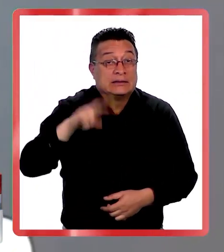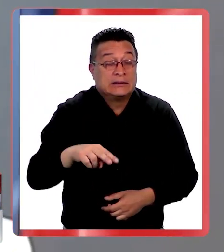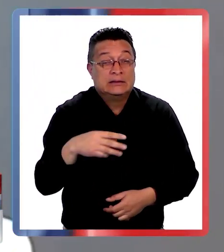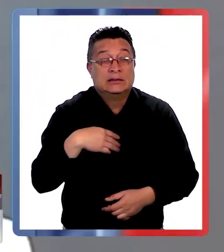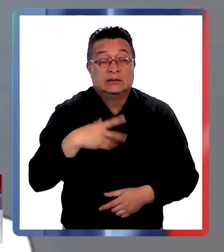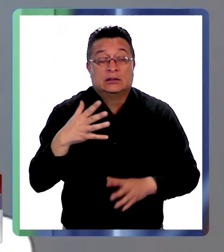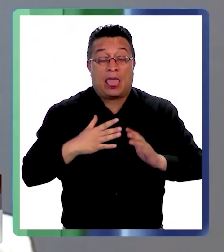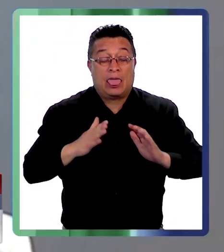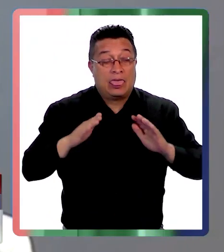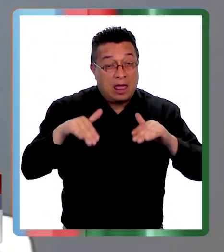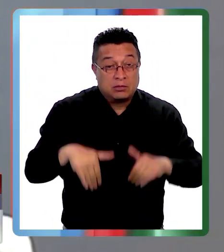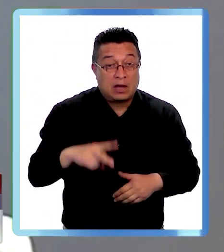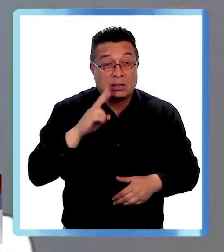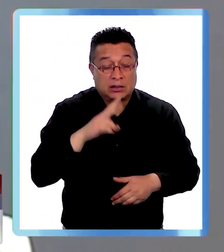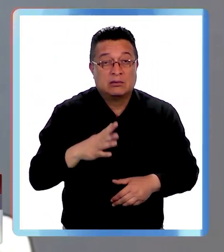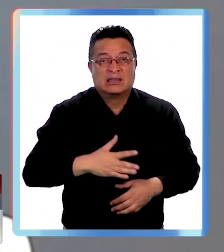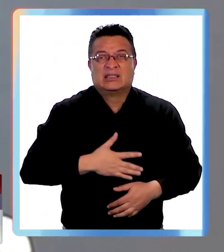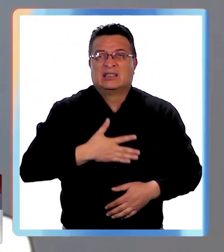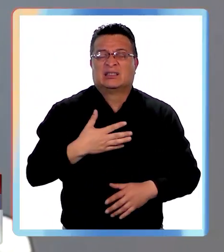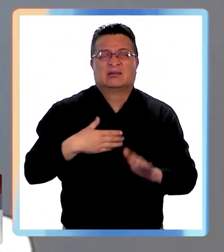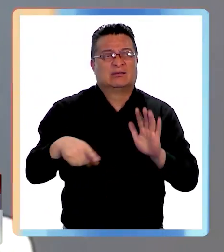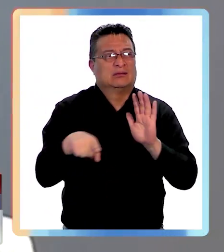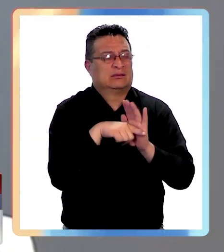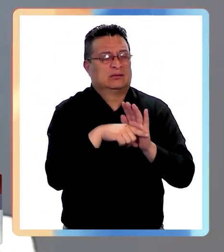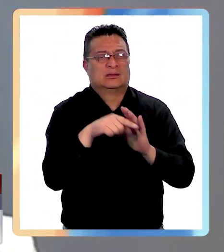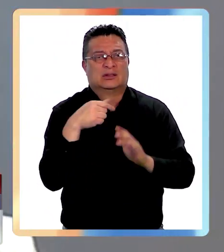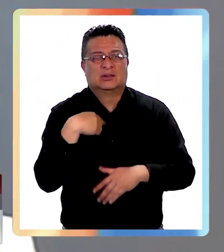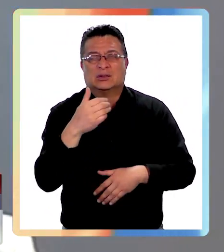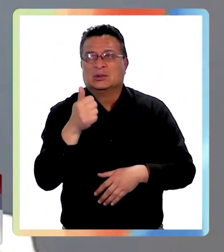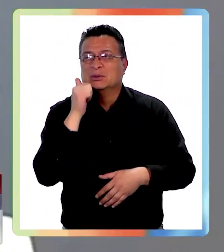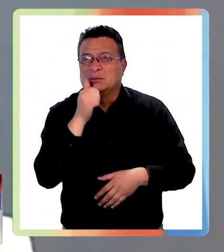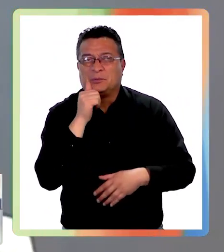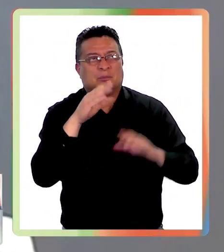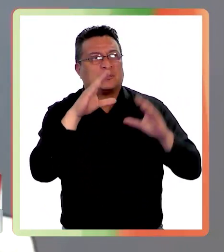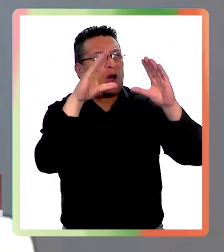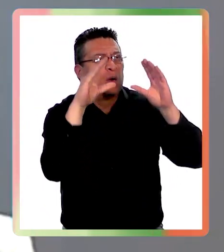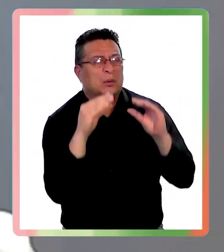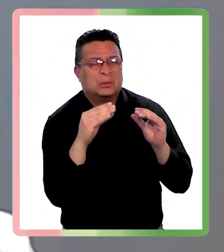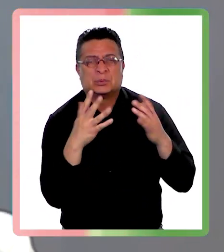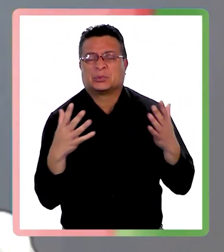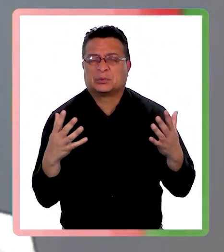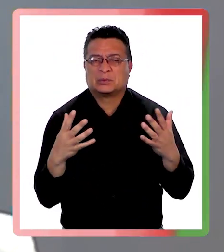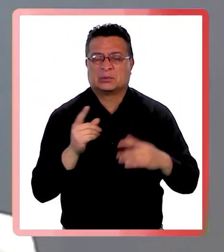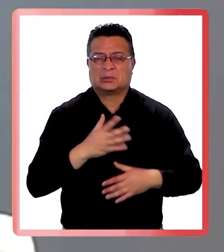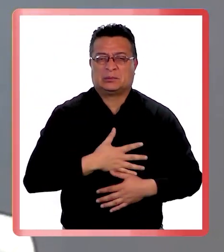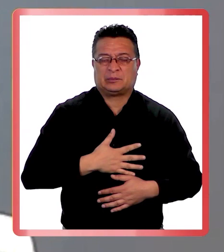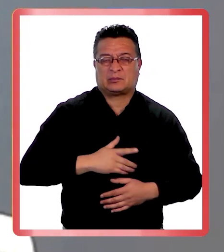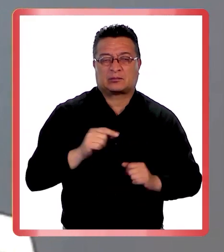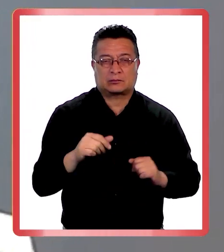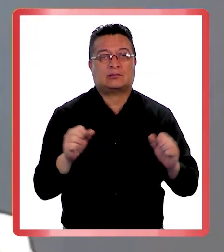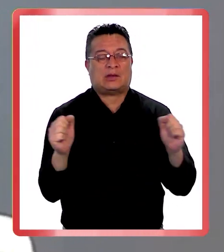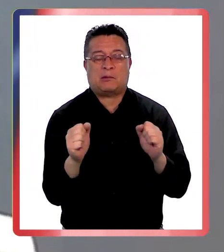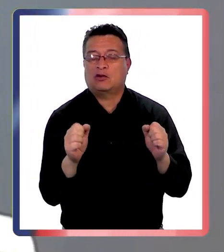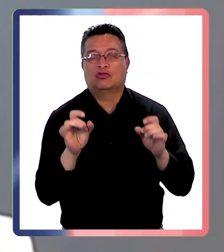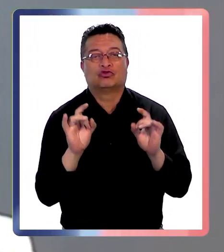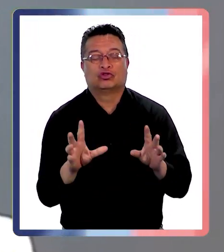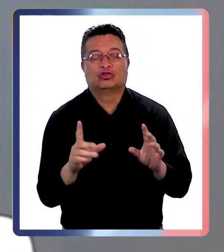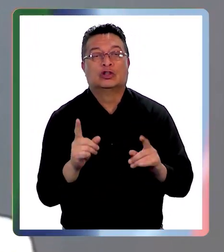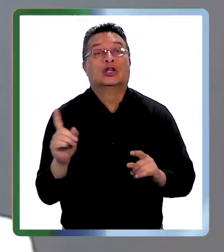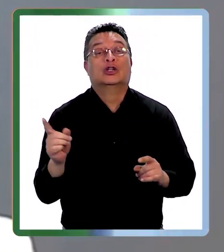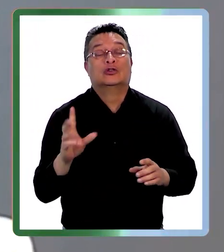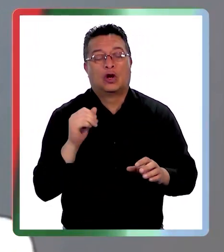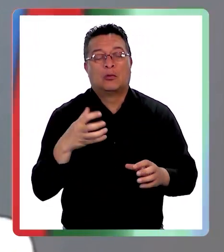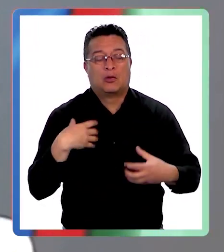episodios depresivos se sienten afectados por estos días que son más oscuros y por el periodo del invierno, sin que lleguen